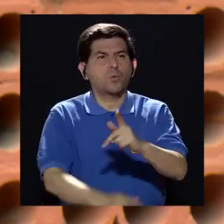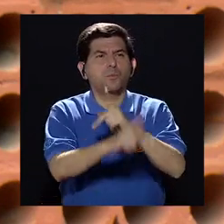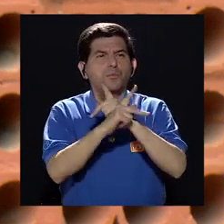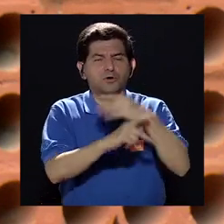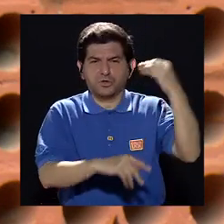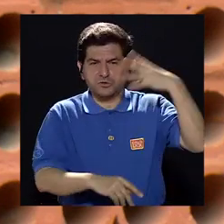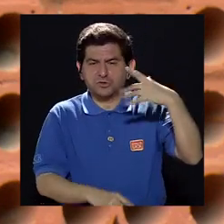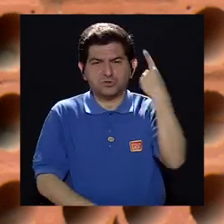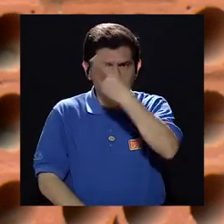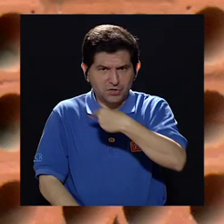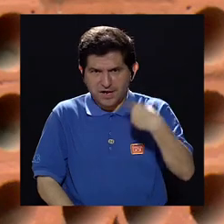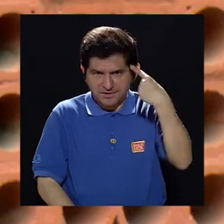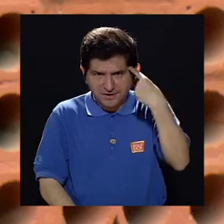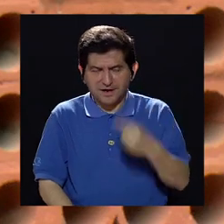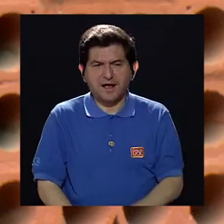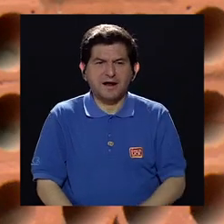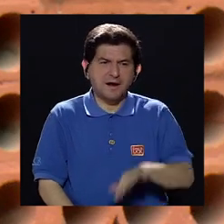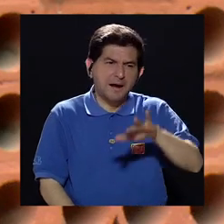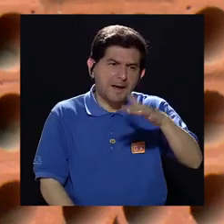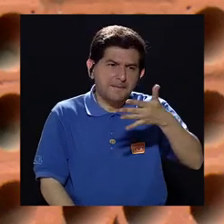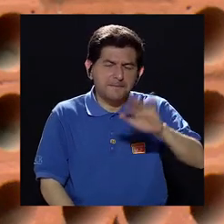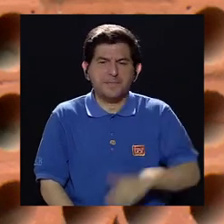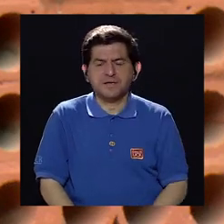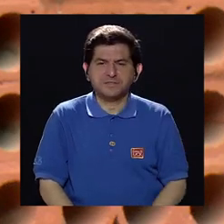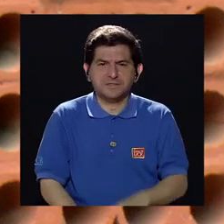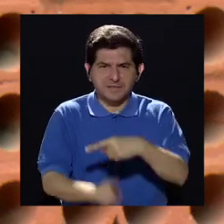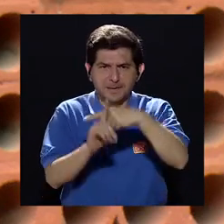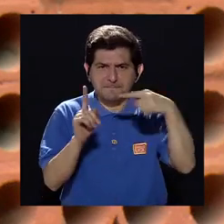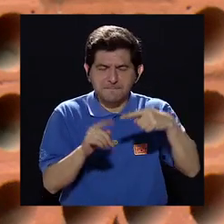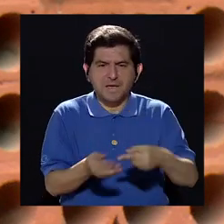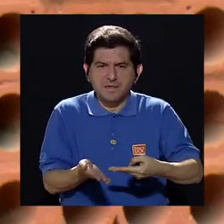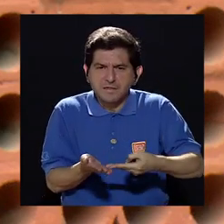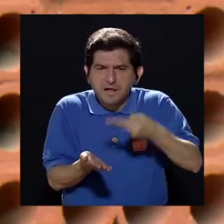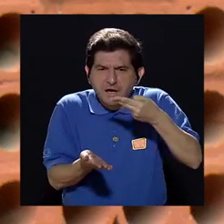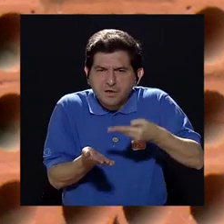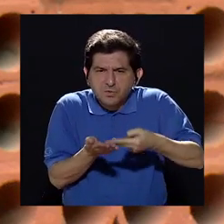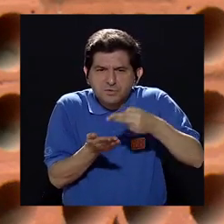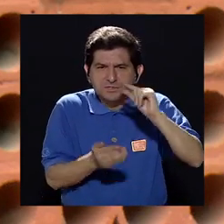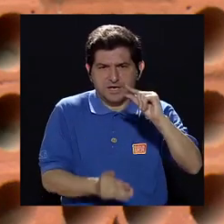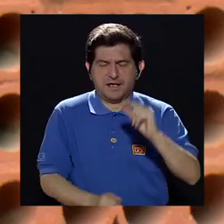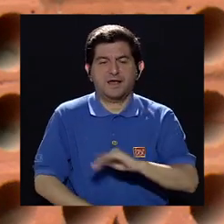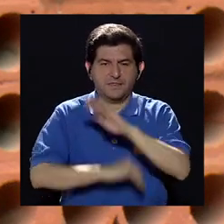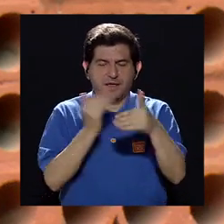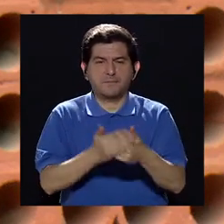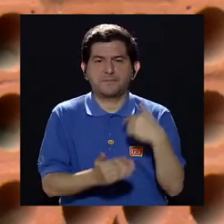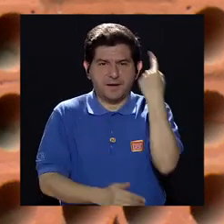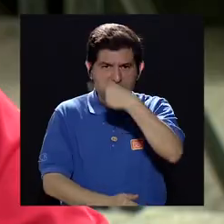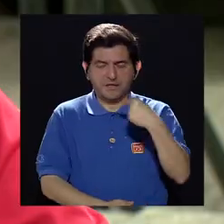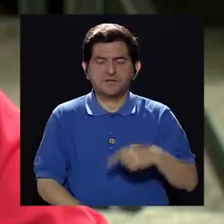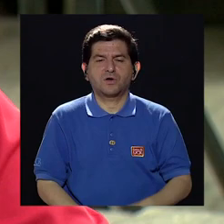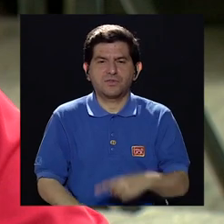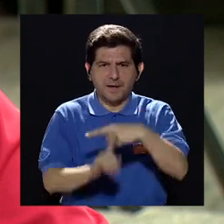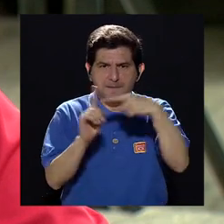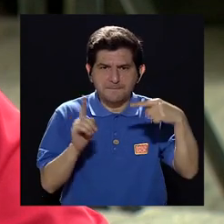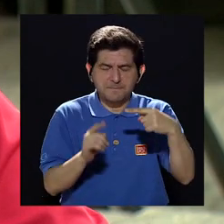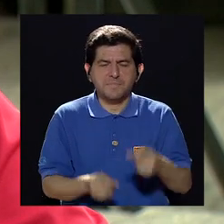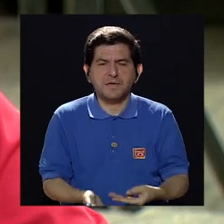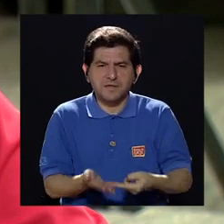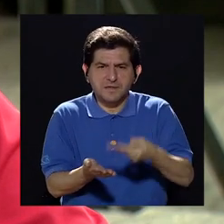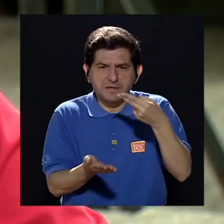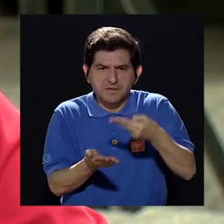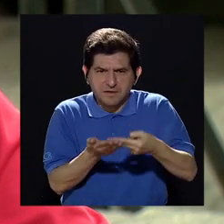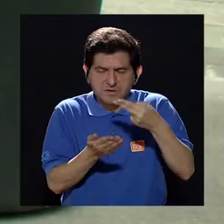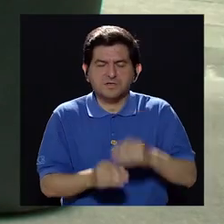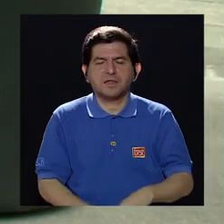protector solar en la cara es más o menos media cucharadita para toda la cara y una media cucharadita para